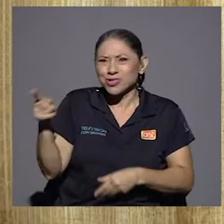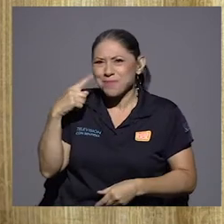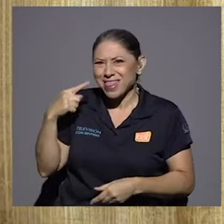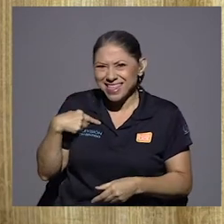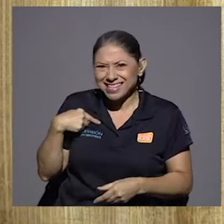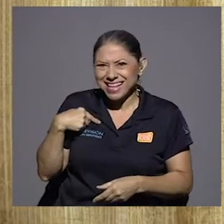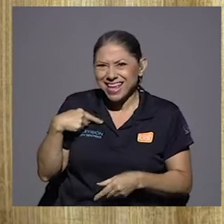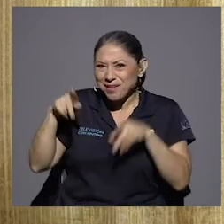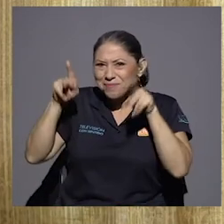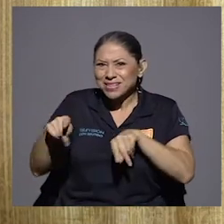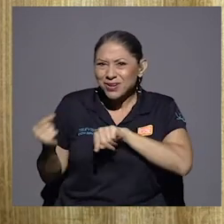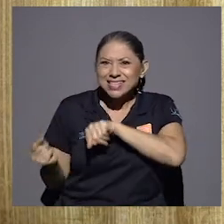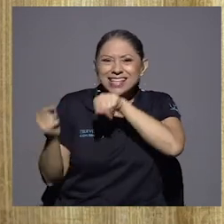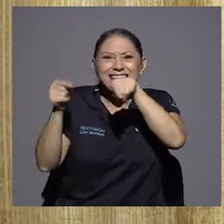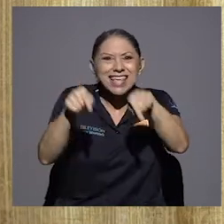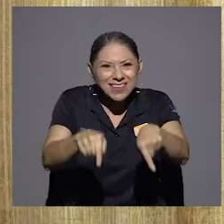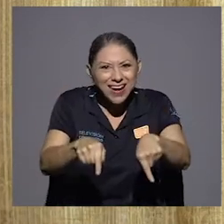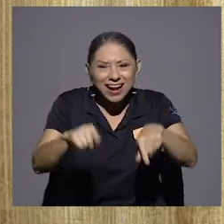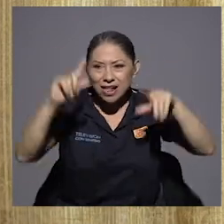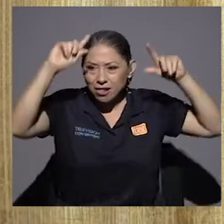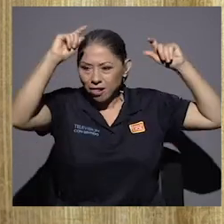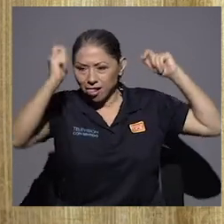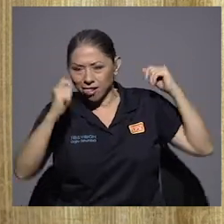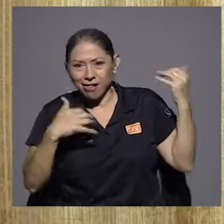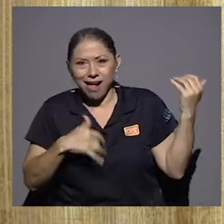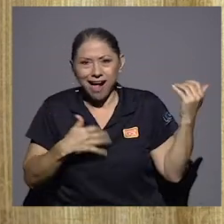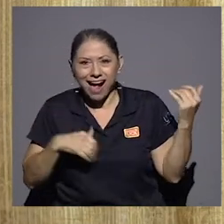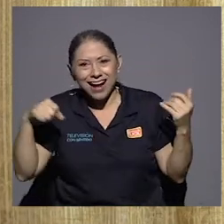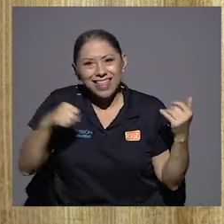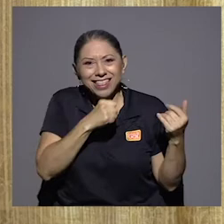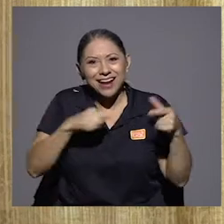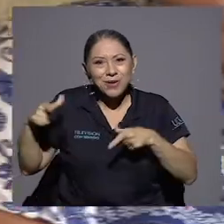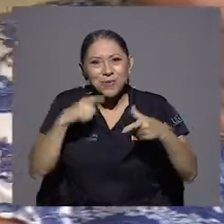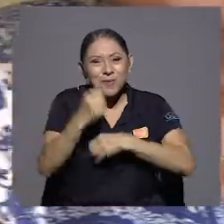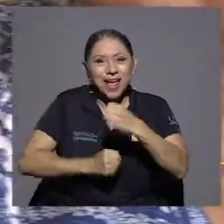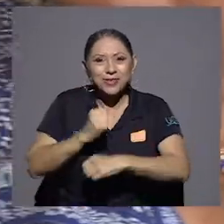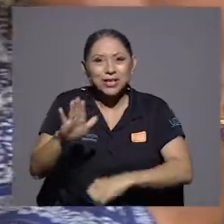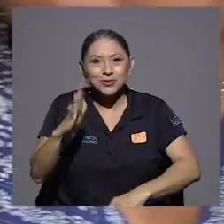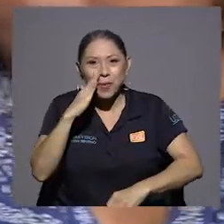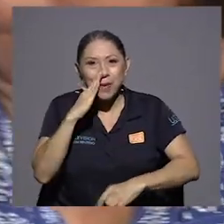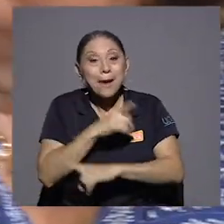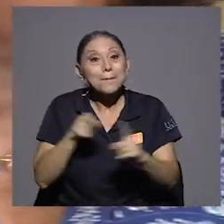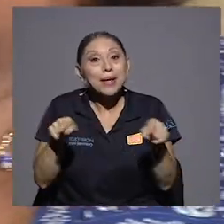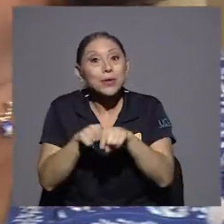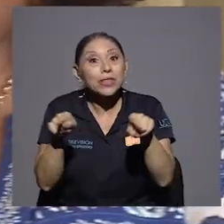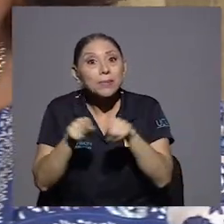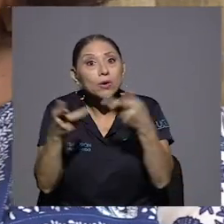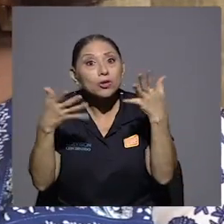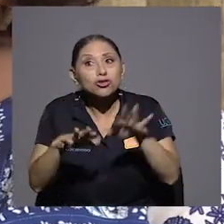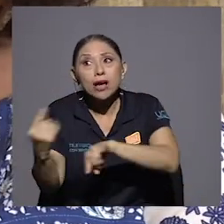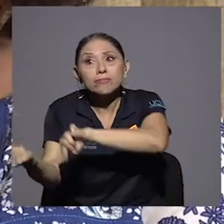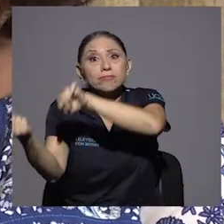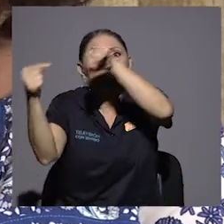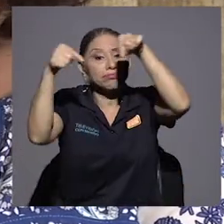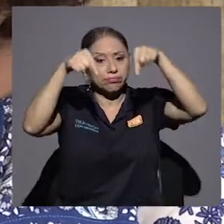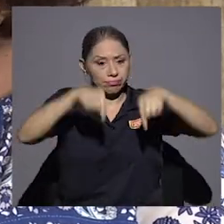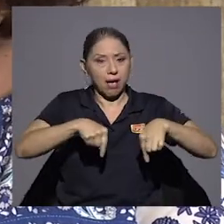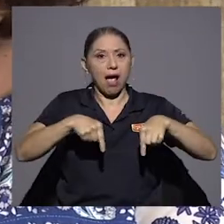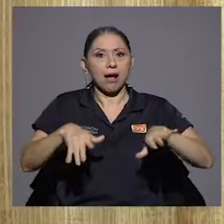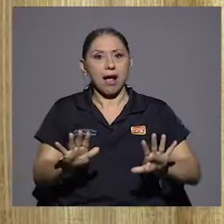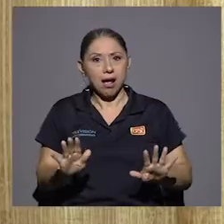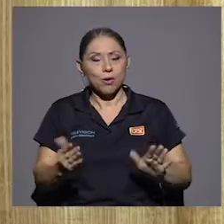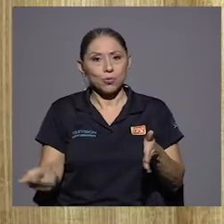cumpleaños a su mamá los mariachis pero si no también ya acá en su regreso inclusive luego de que